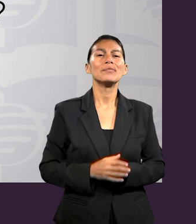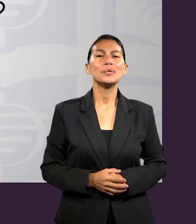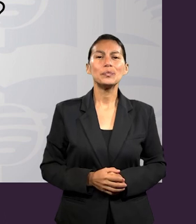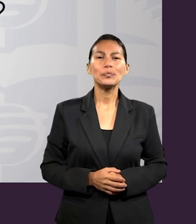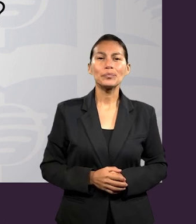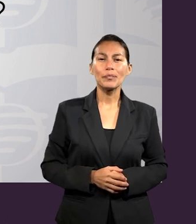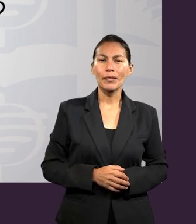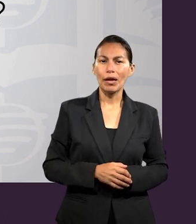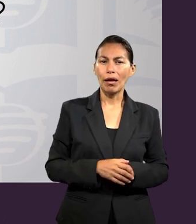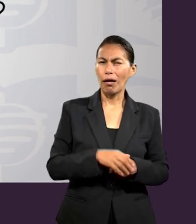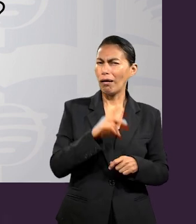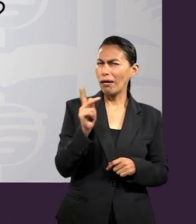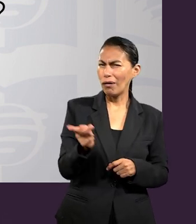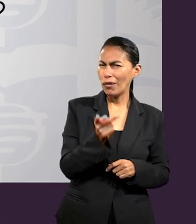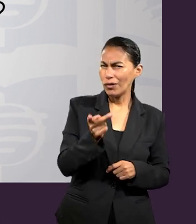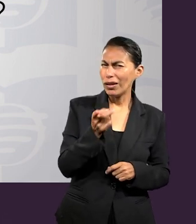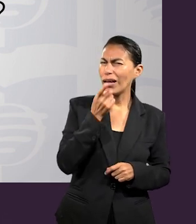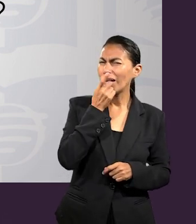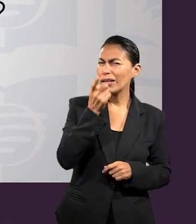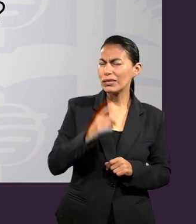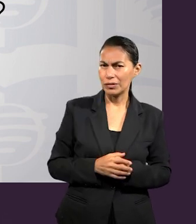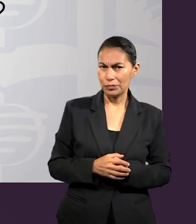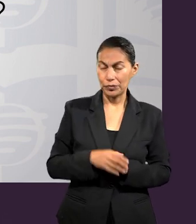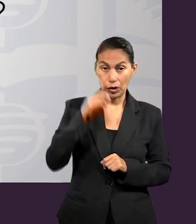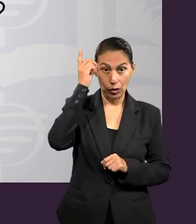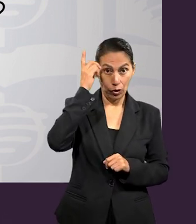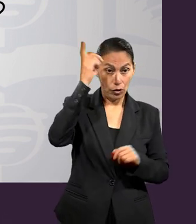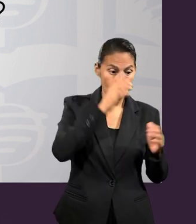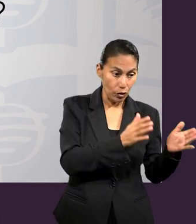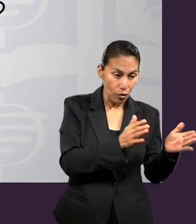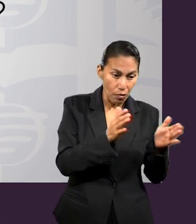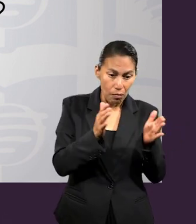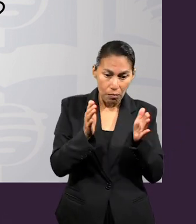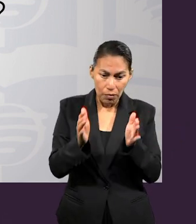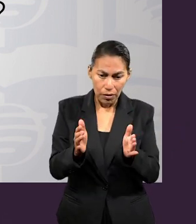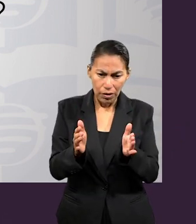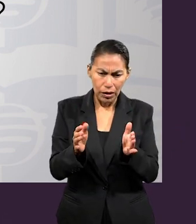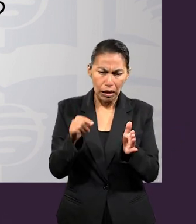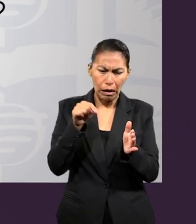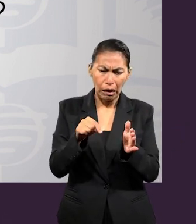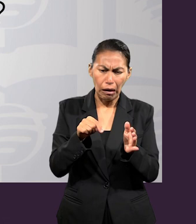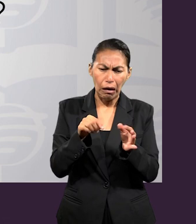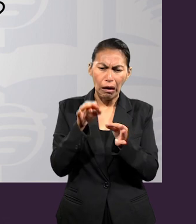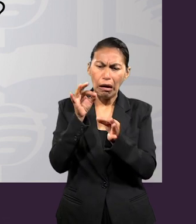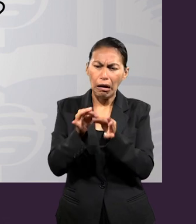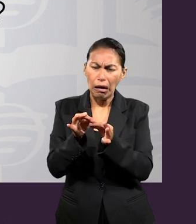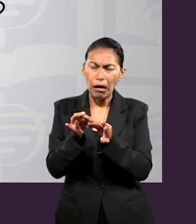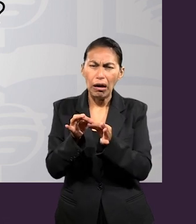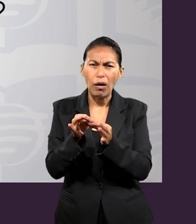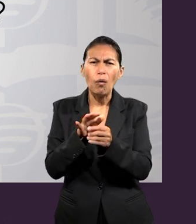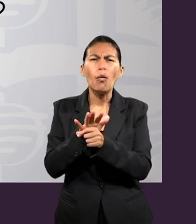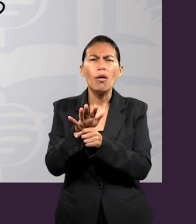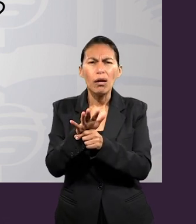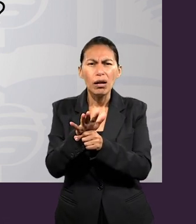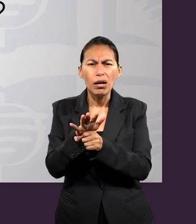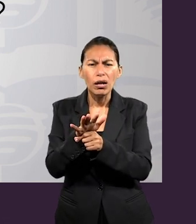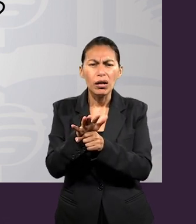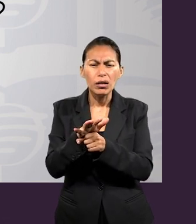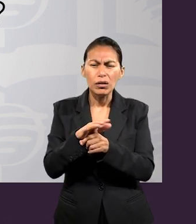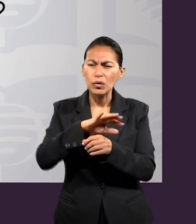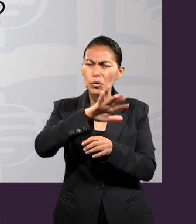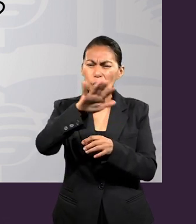La pregunta es, ¿cuál es el plan de Dios llegado el tiempo y cuán amplio es su